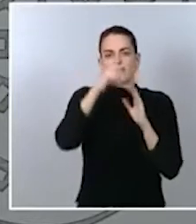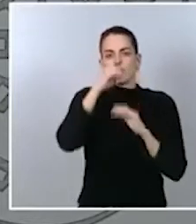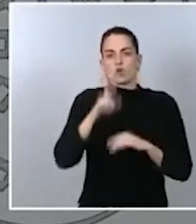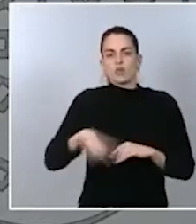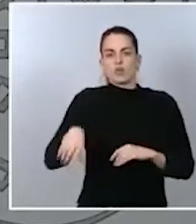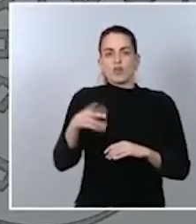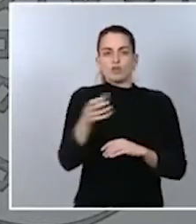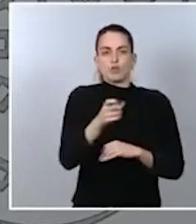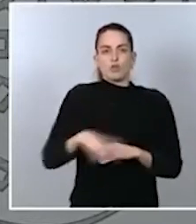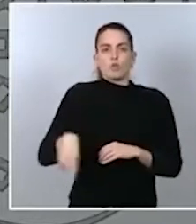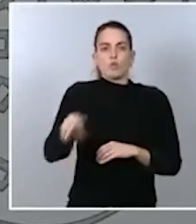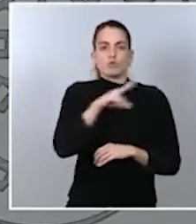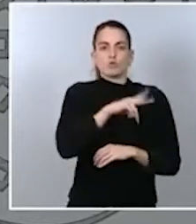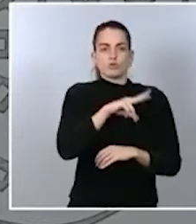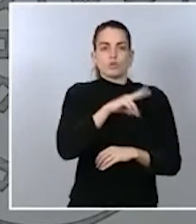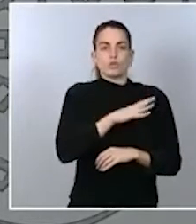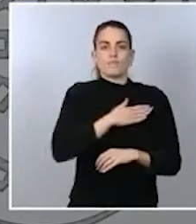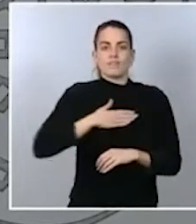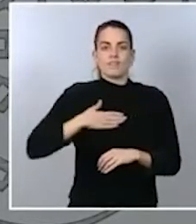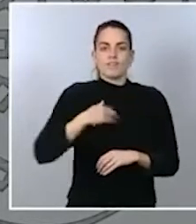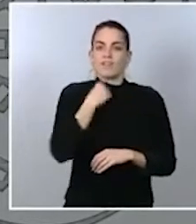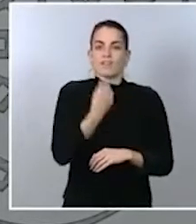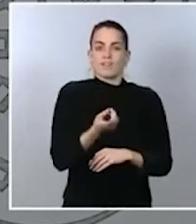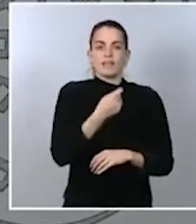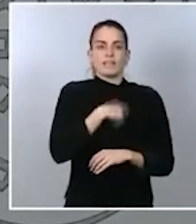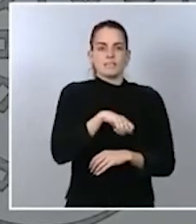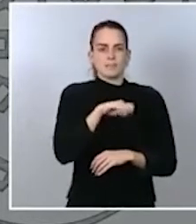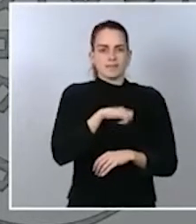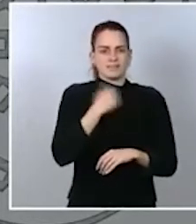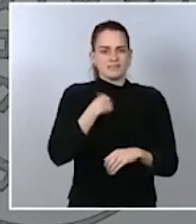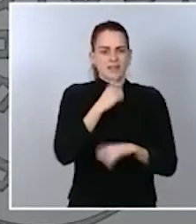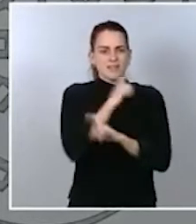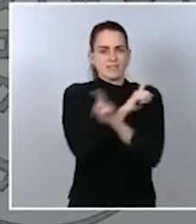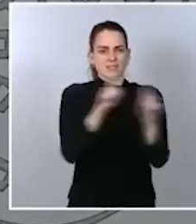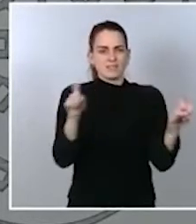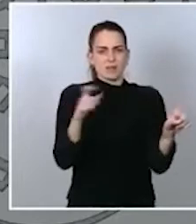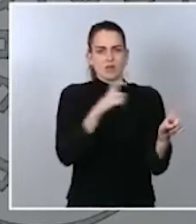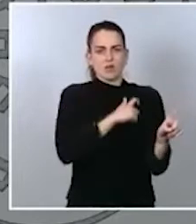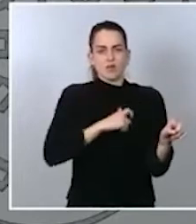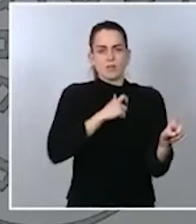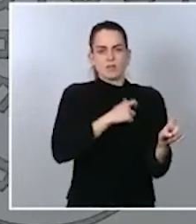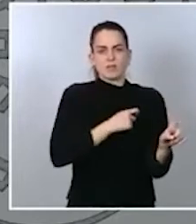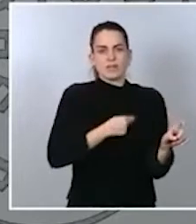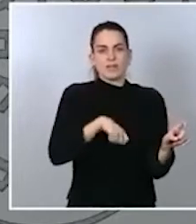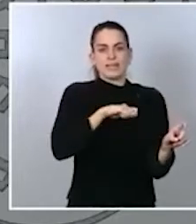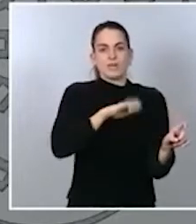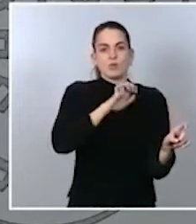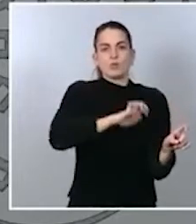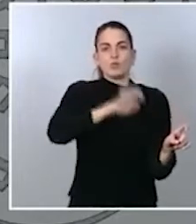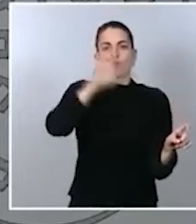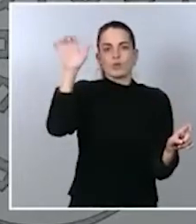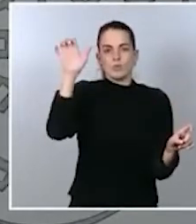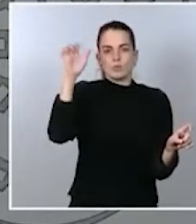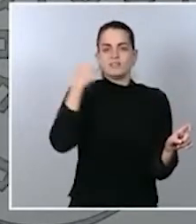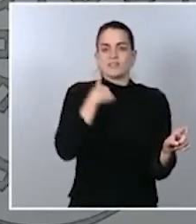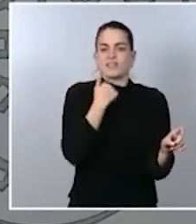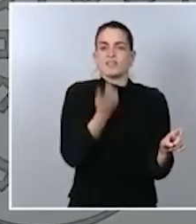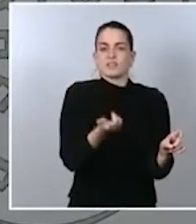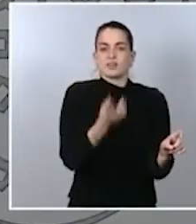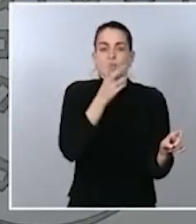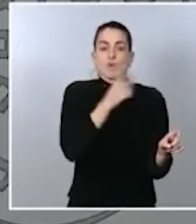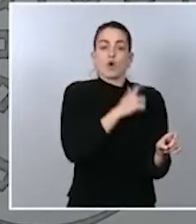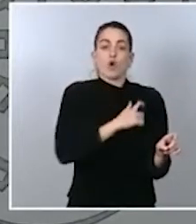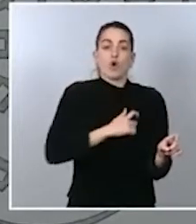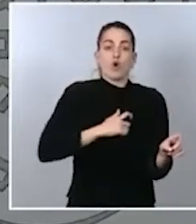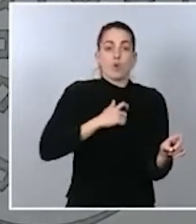que España está advertida por parte de la Comisión Europea por el uso que a juicio de la Comisión se hace